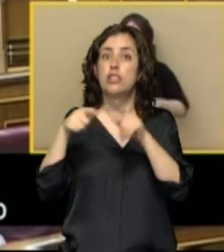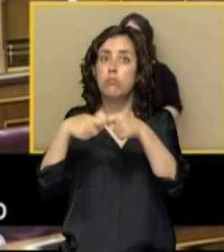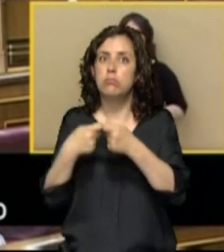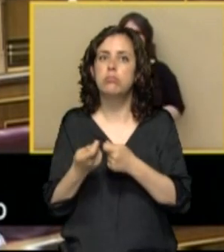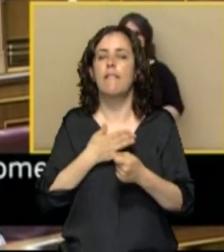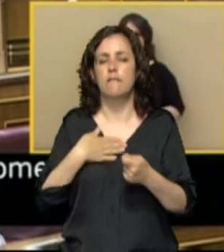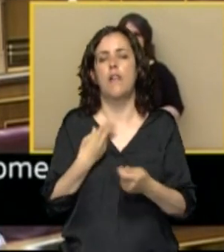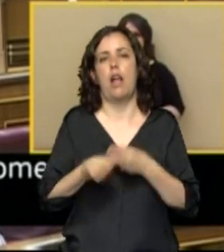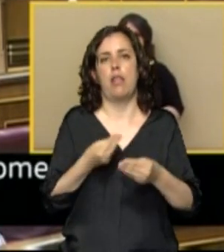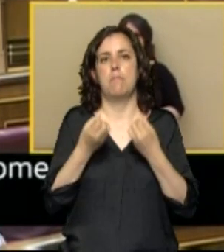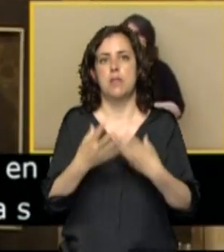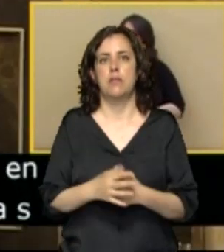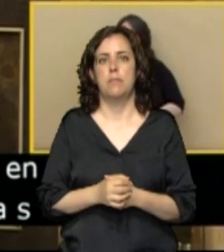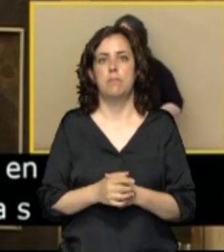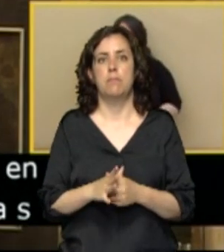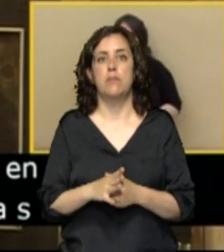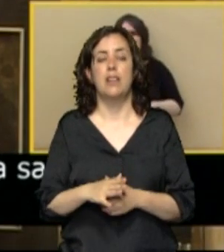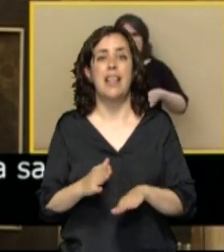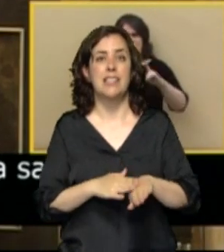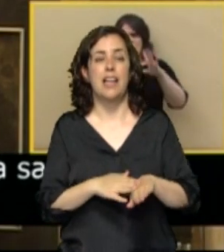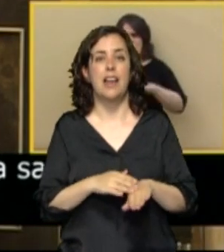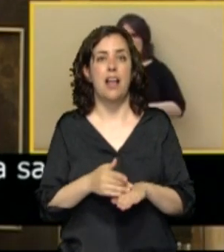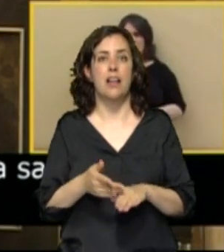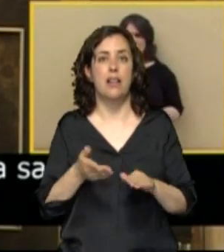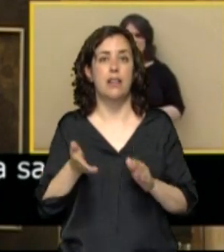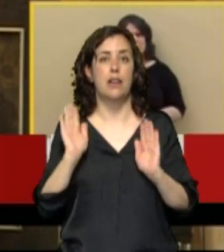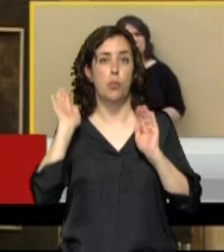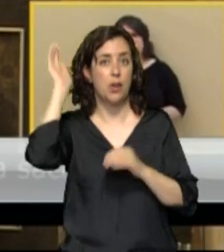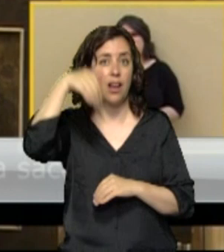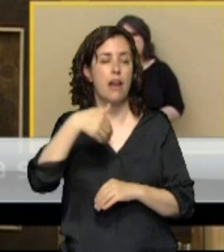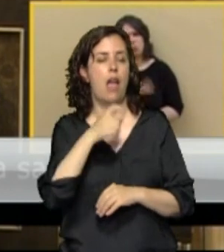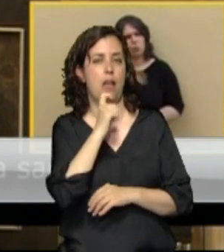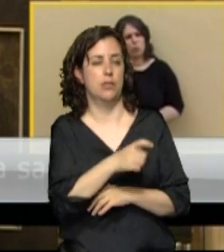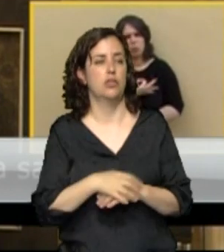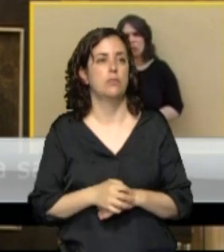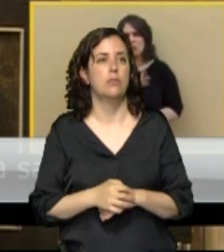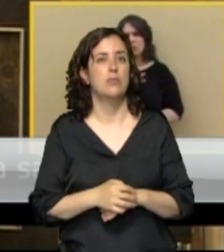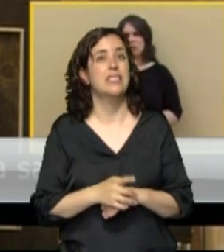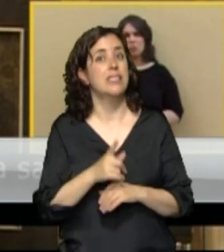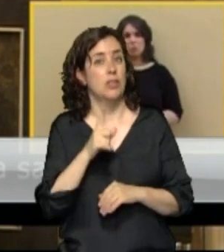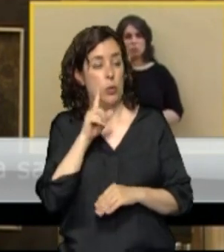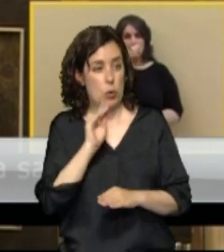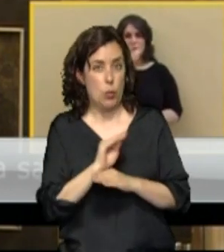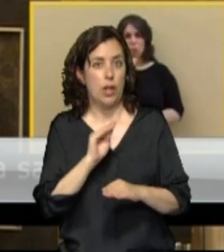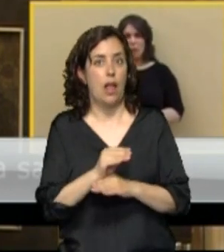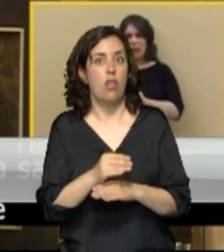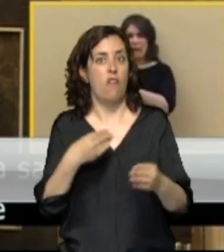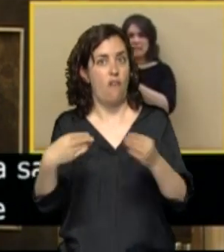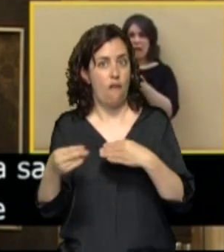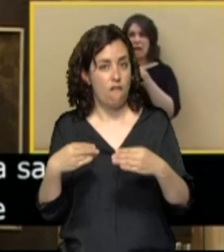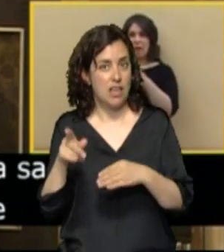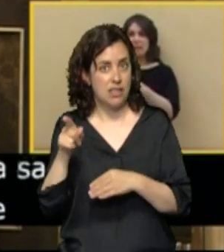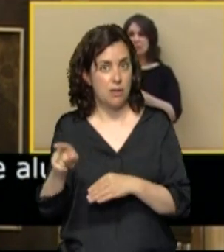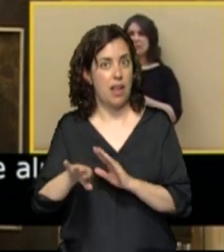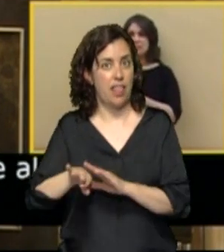Esquerra Republicana le advierte... Es terriblemente peligroso darle aire a la derecha. Un ejemplo, Pérez de los